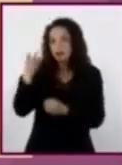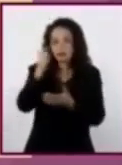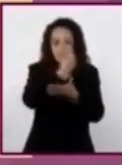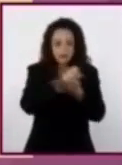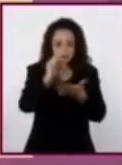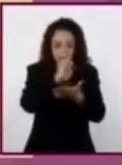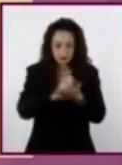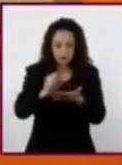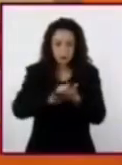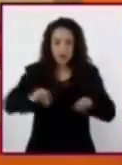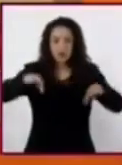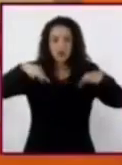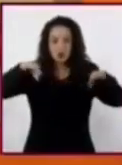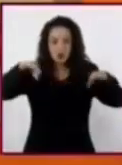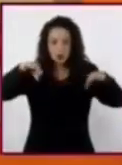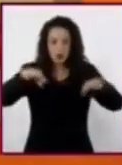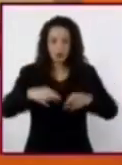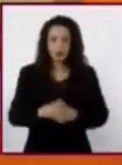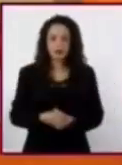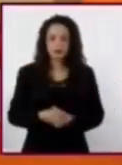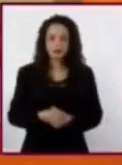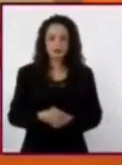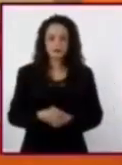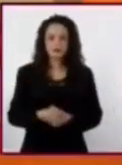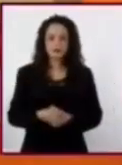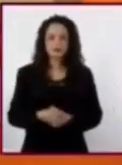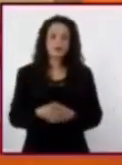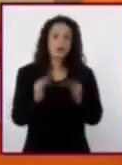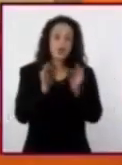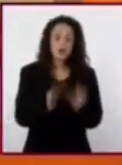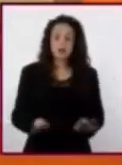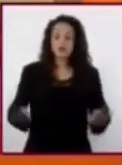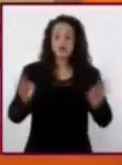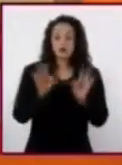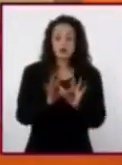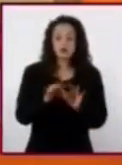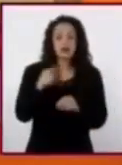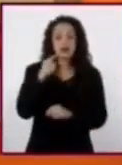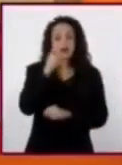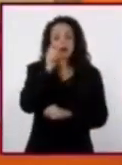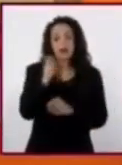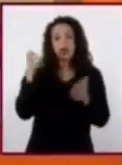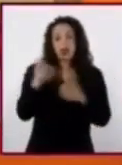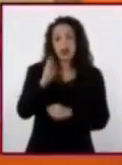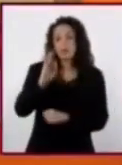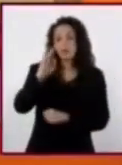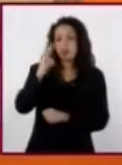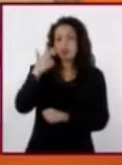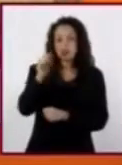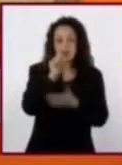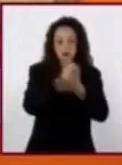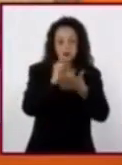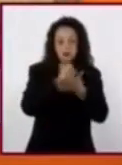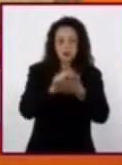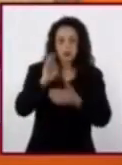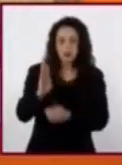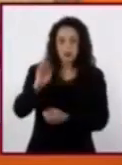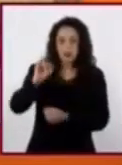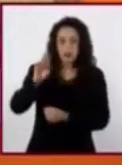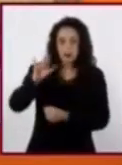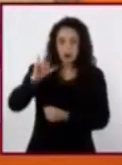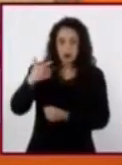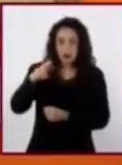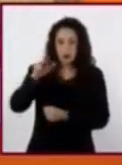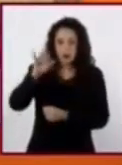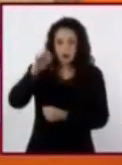documento. Es importante que elaboren fichas bibliográficas para consignar